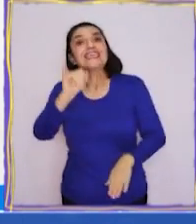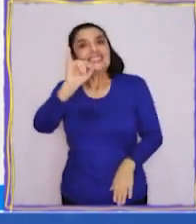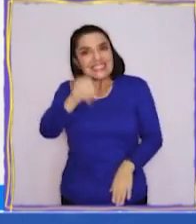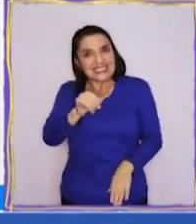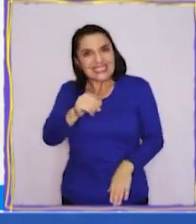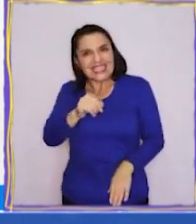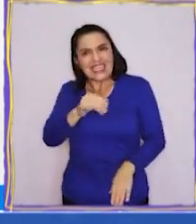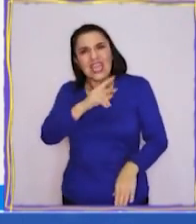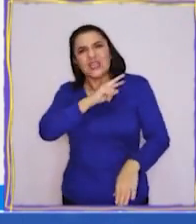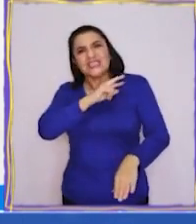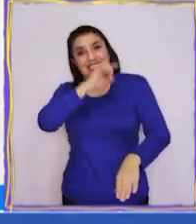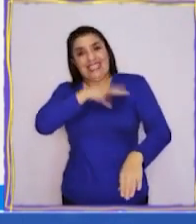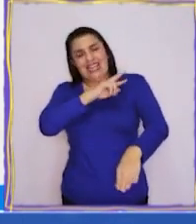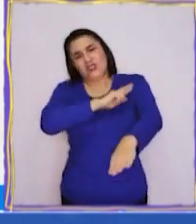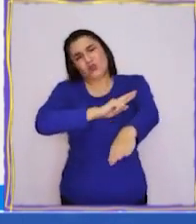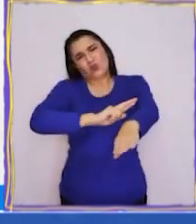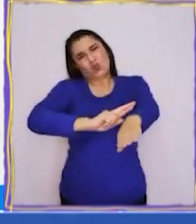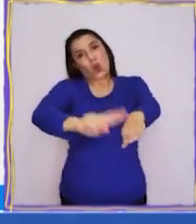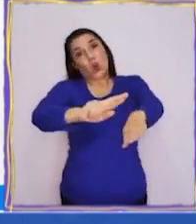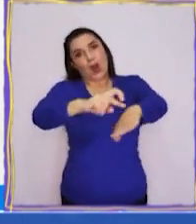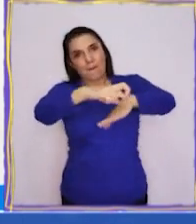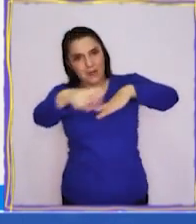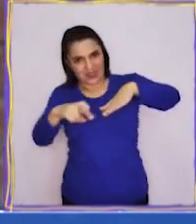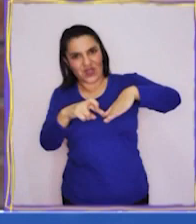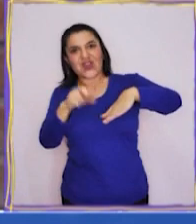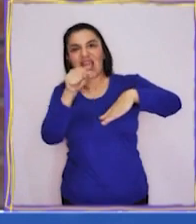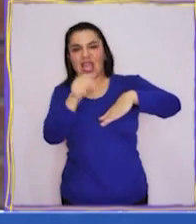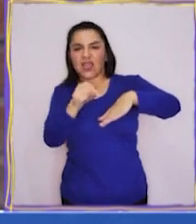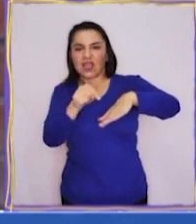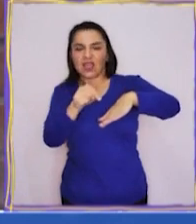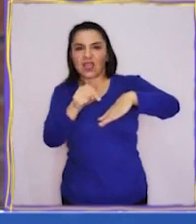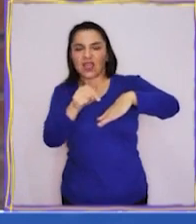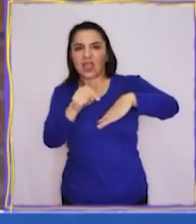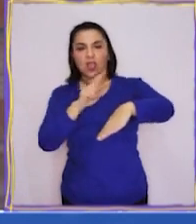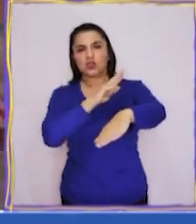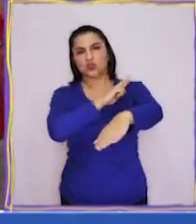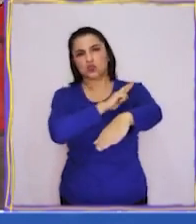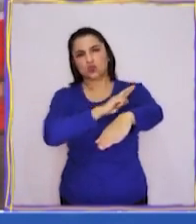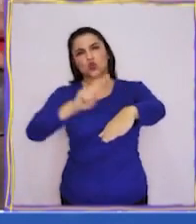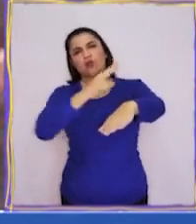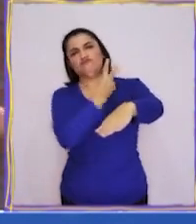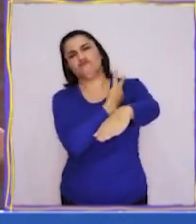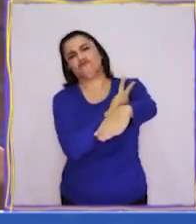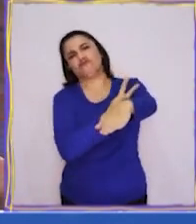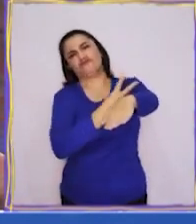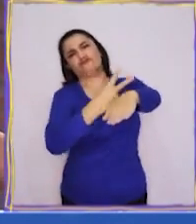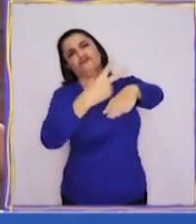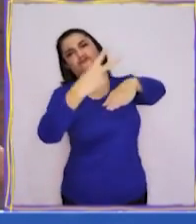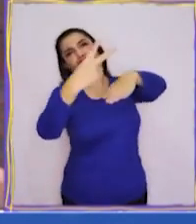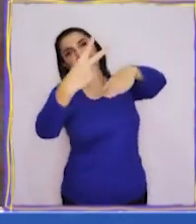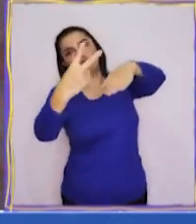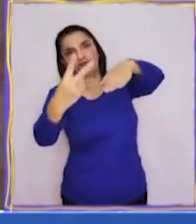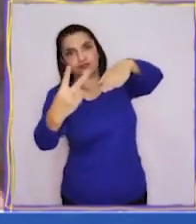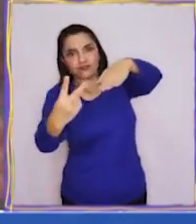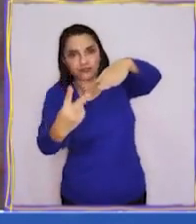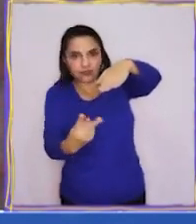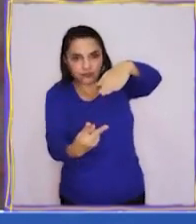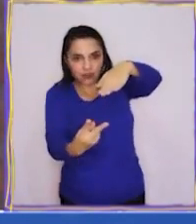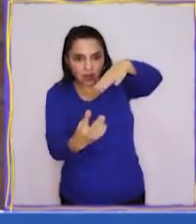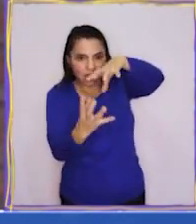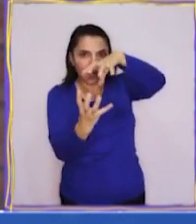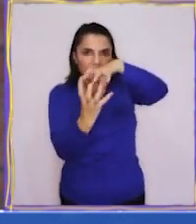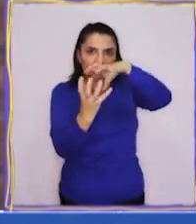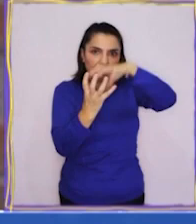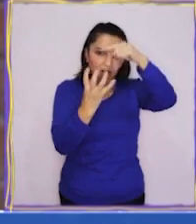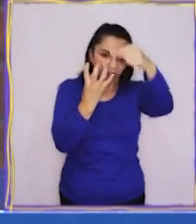¡Exacto! ¡Muy al sur de Chile! ¡Buenísimo! Y el sur de Chile, ¿a dónde creen que podríamos viajar? ¿De